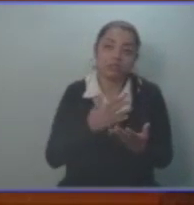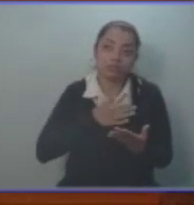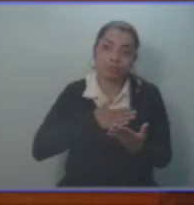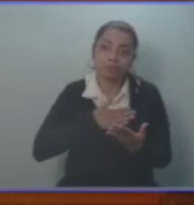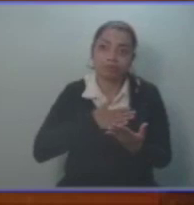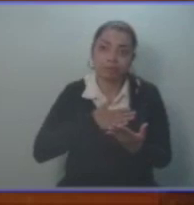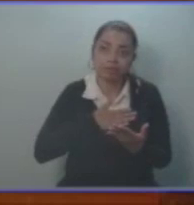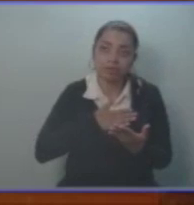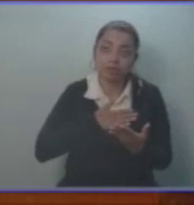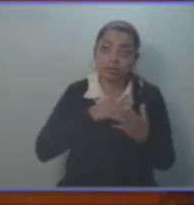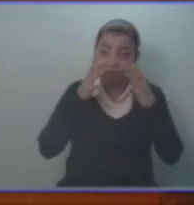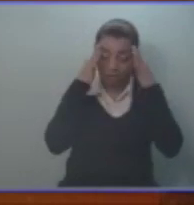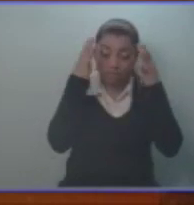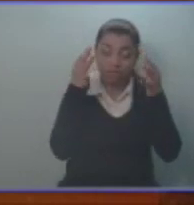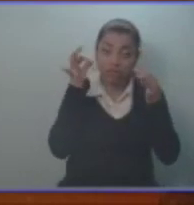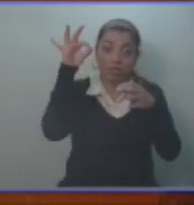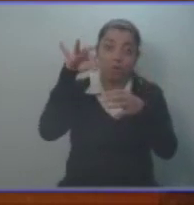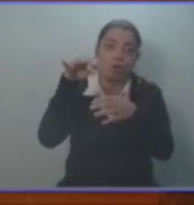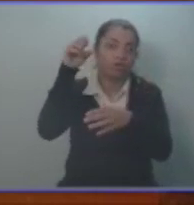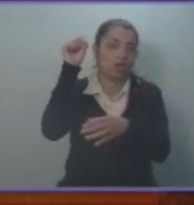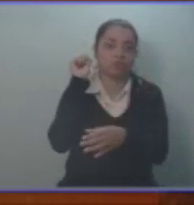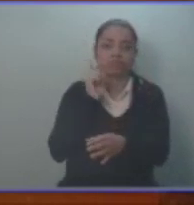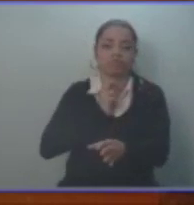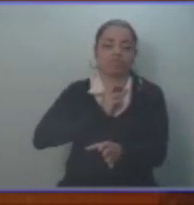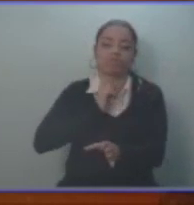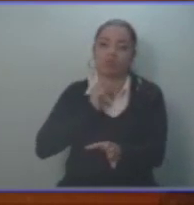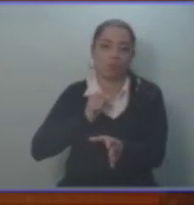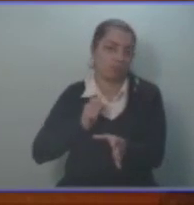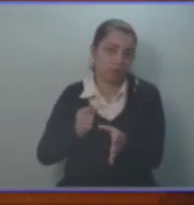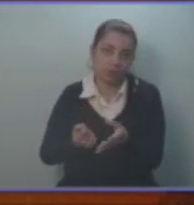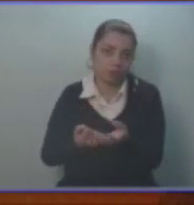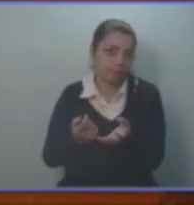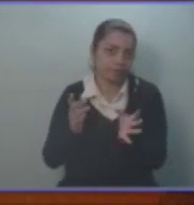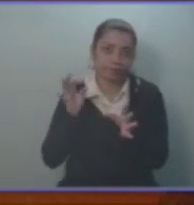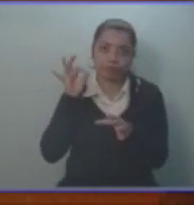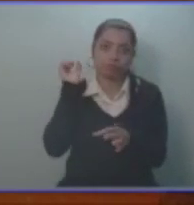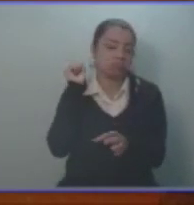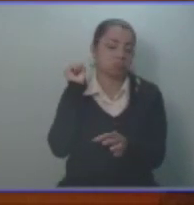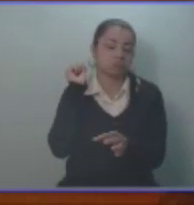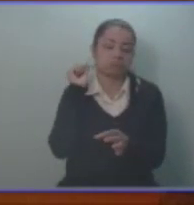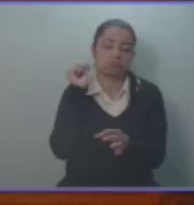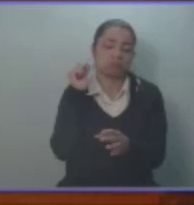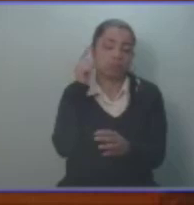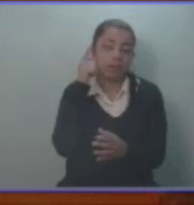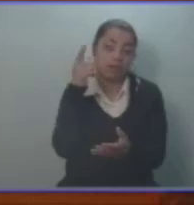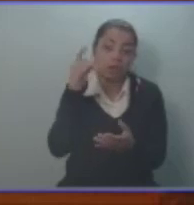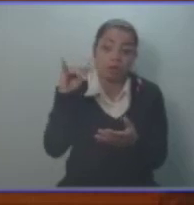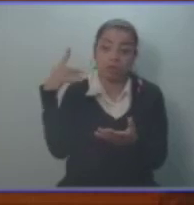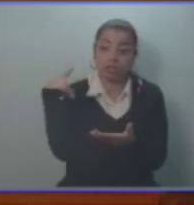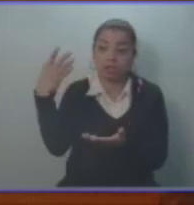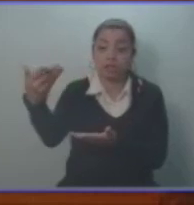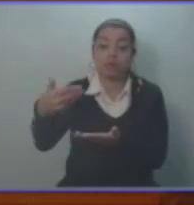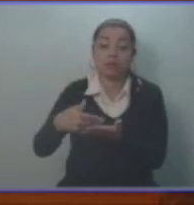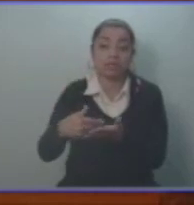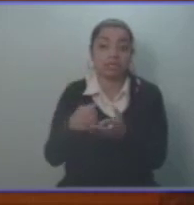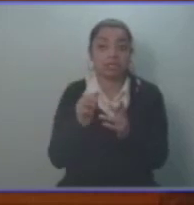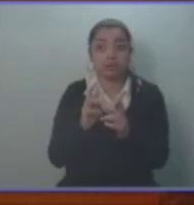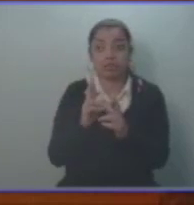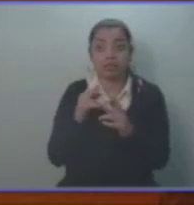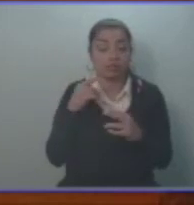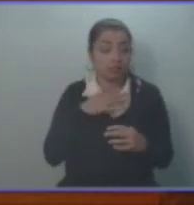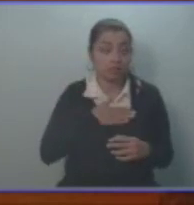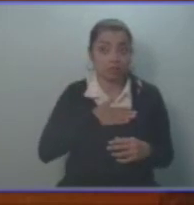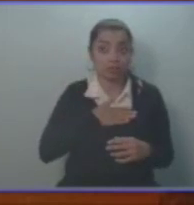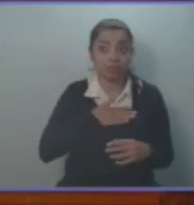decisión política de no acompañar con mi votación la propuesta de directiva. Y espero que ninguno de mis